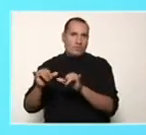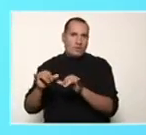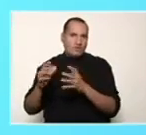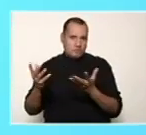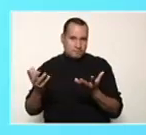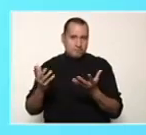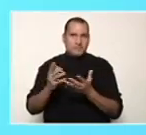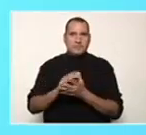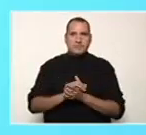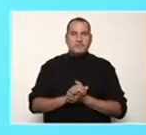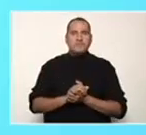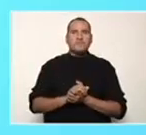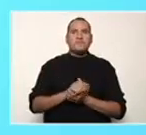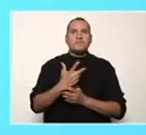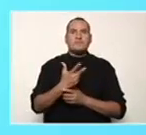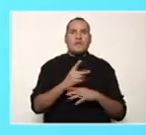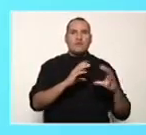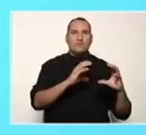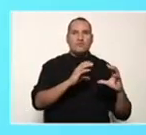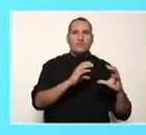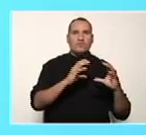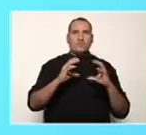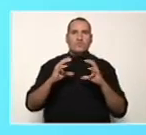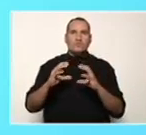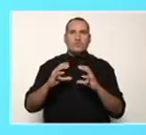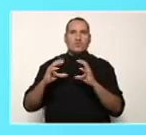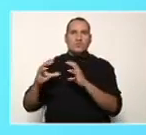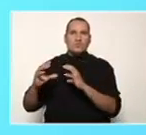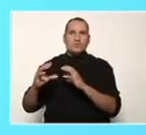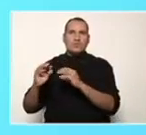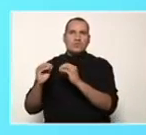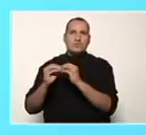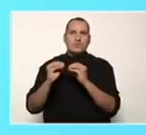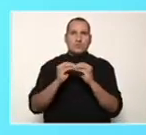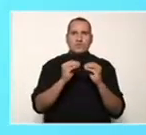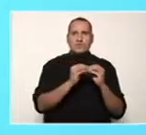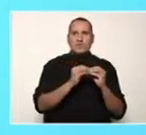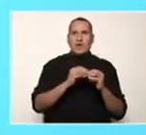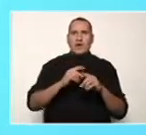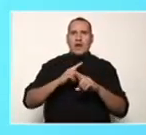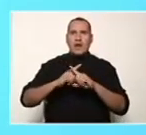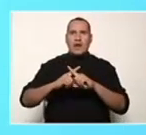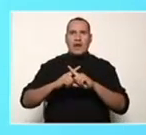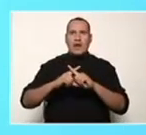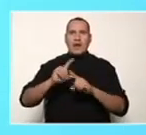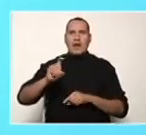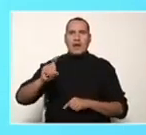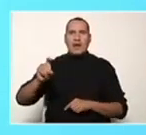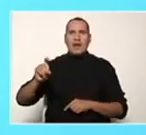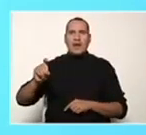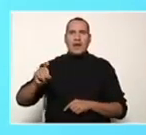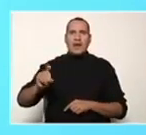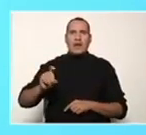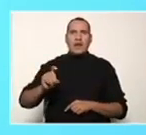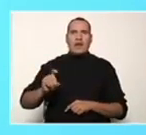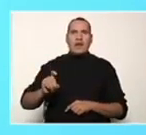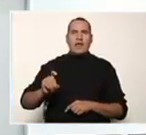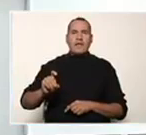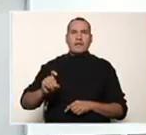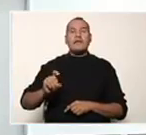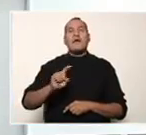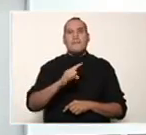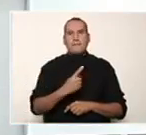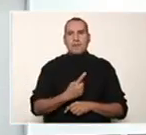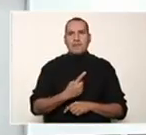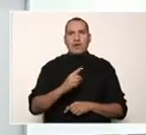Vemos y nos damos cuenta que la letra que es común es la X. X está en el primer término, X